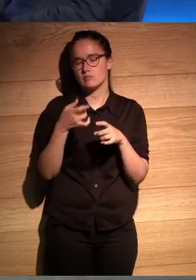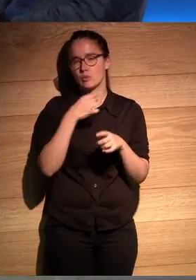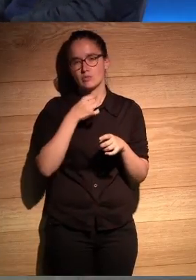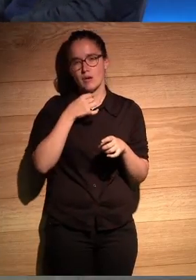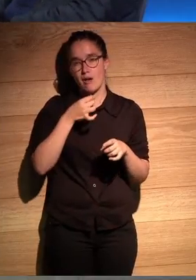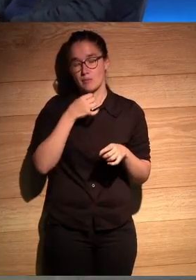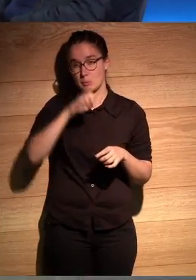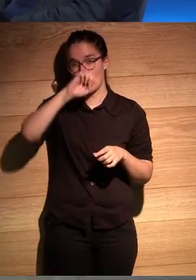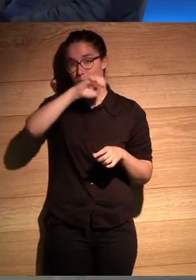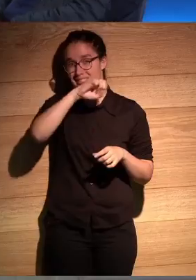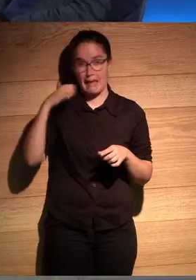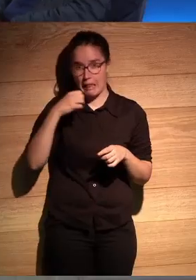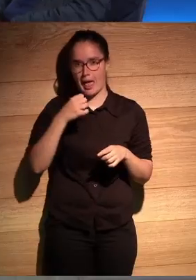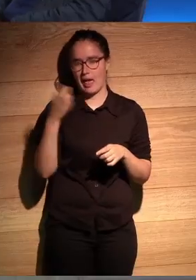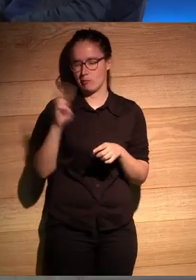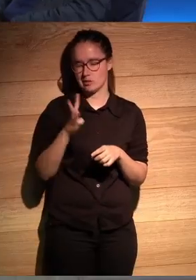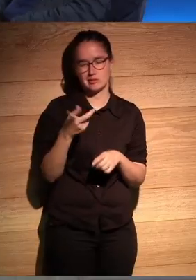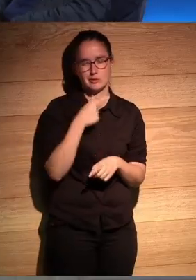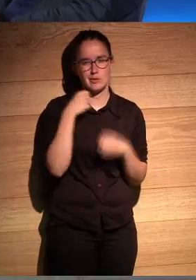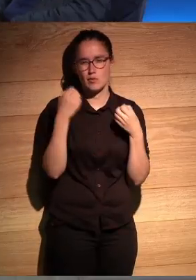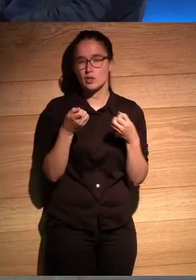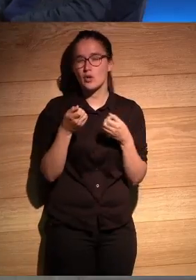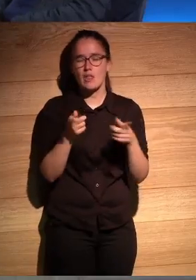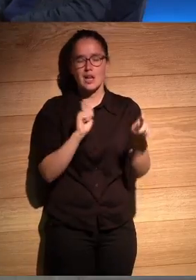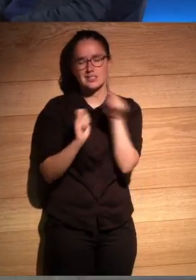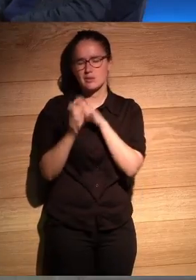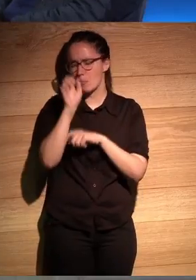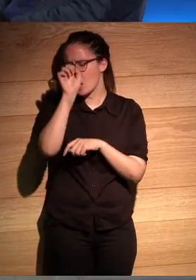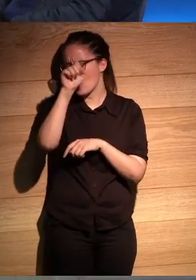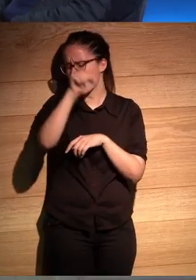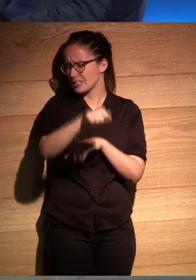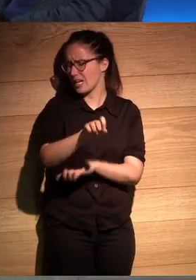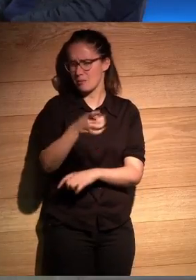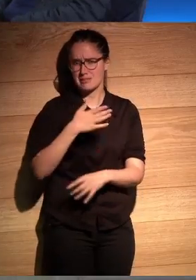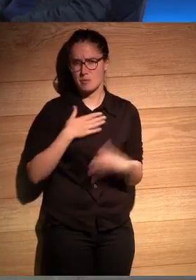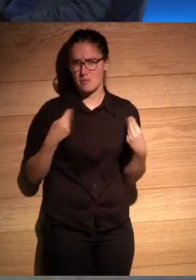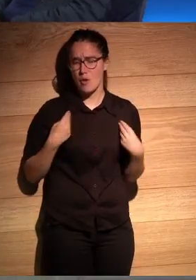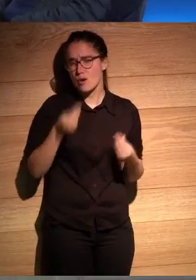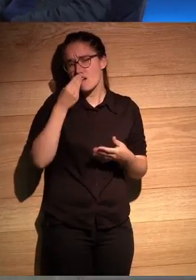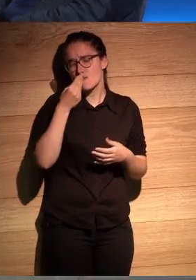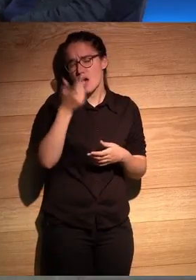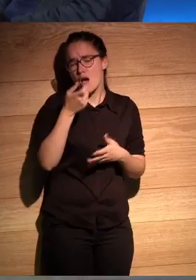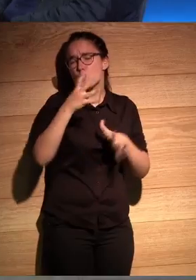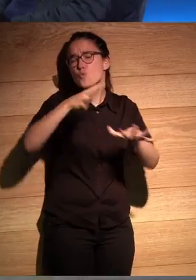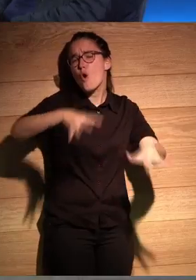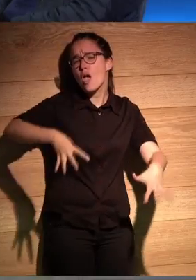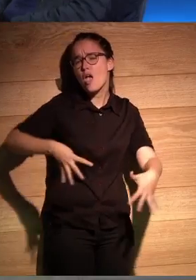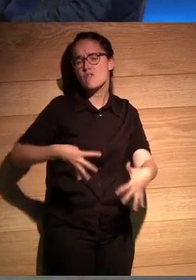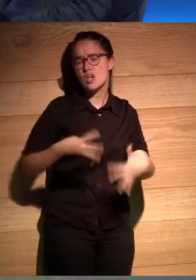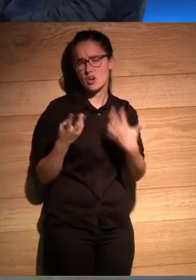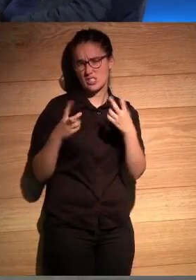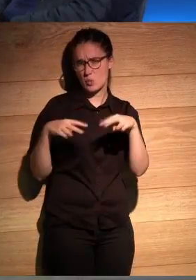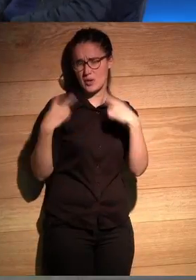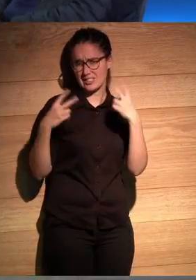tequila y del whisky una de las entrevistas más borrachas que he hecho yo en mi vida es una comida que dura 9 horas en el restaurante Che El Ha